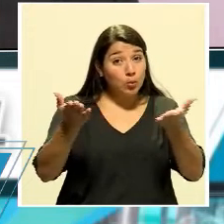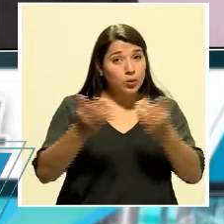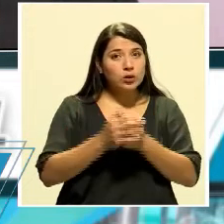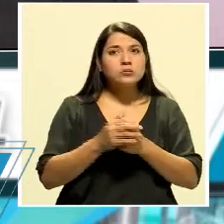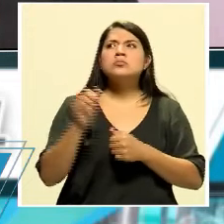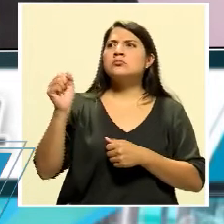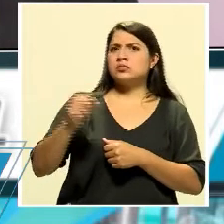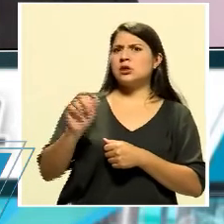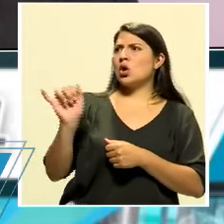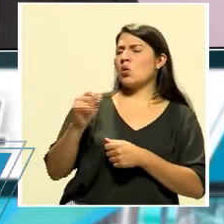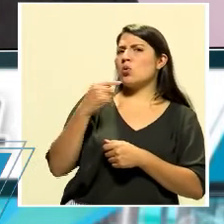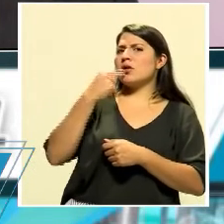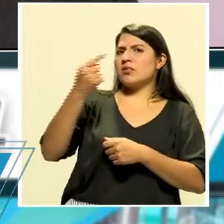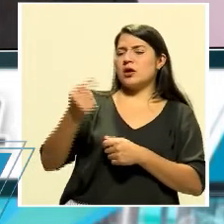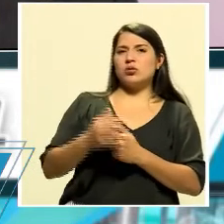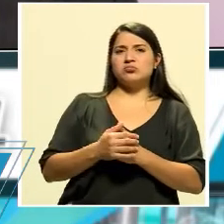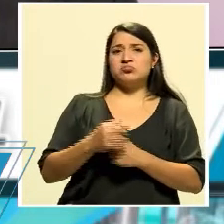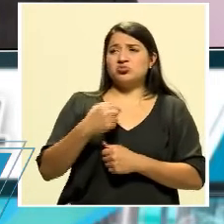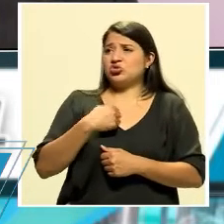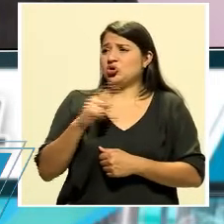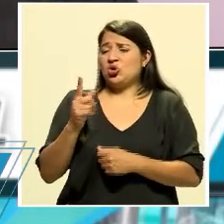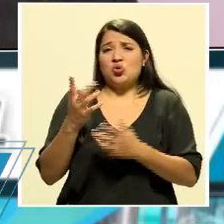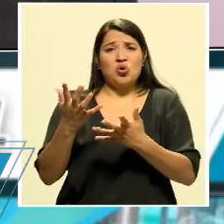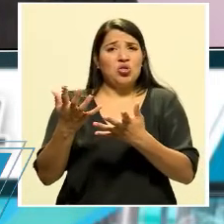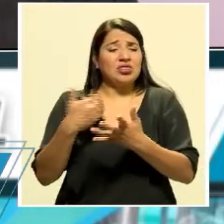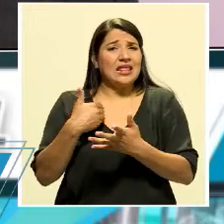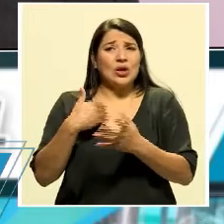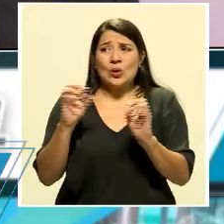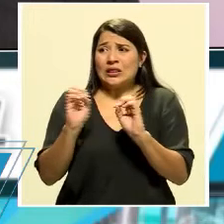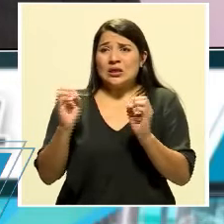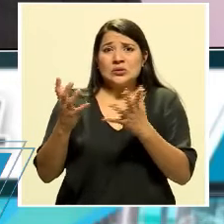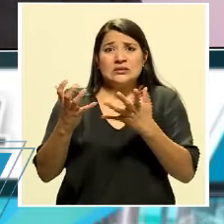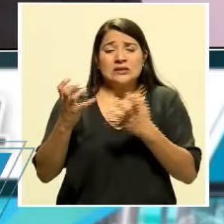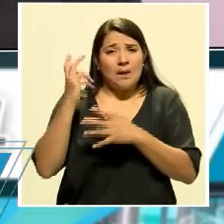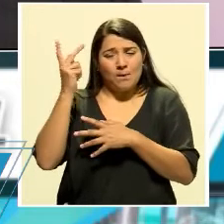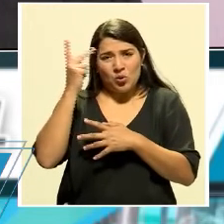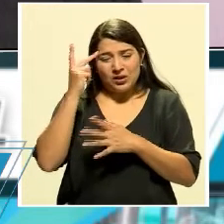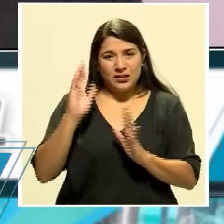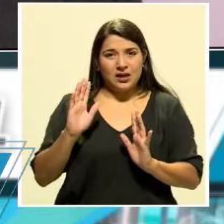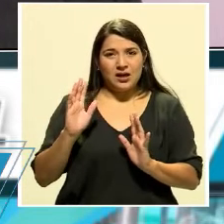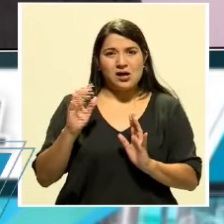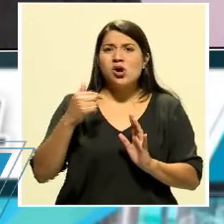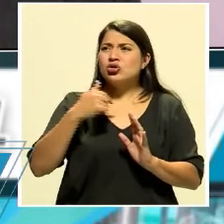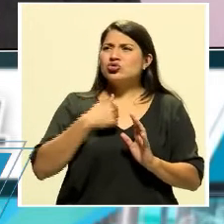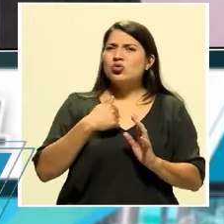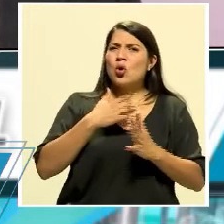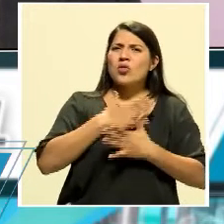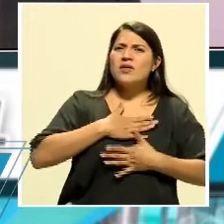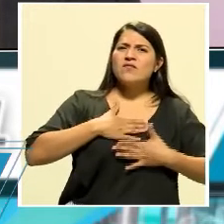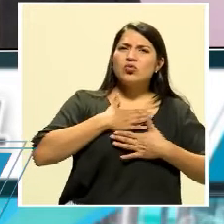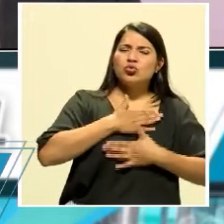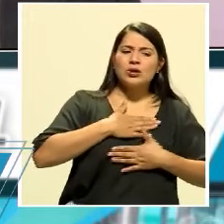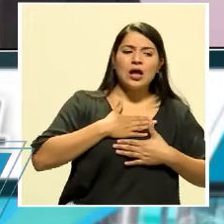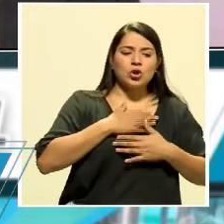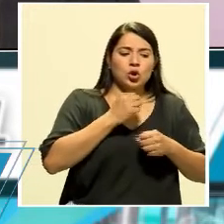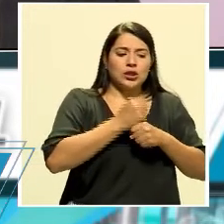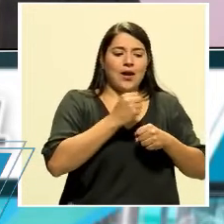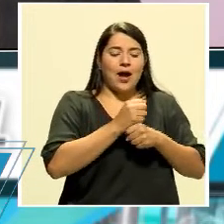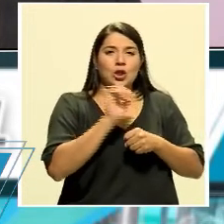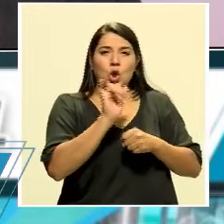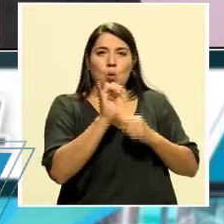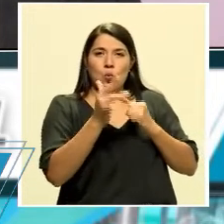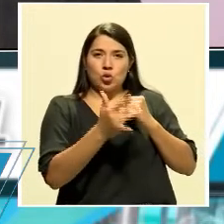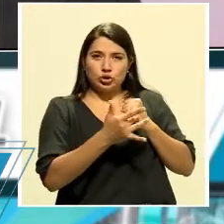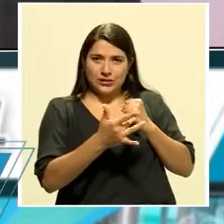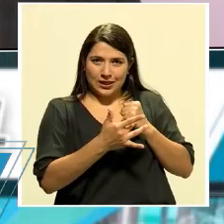Sí, como le digo, o yo no tengo ninguna aspiración política, ni la tengo, ni, o sea, más bien, yo he disfrutado siendo técnico, he disfrutado siempre